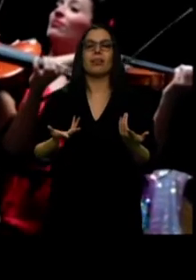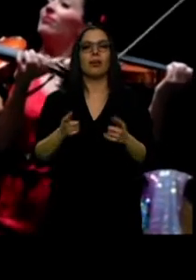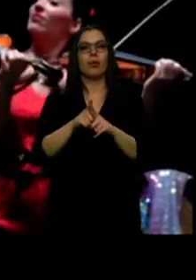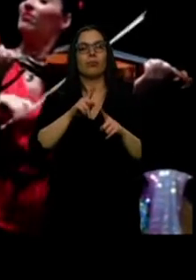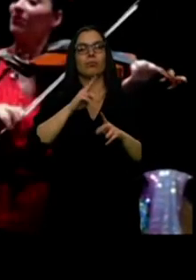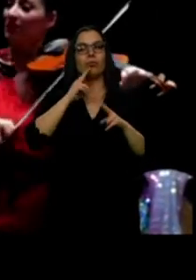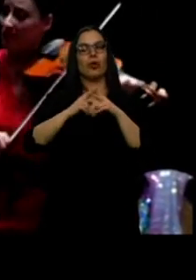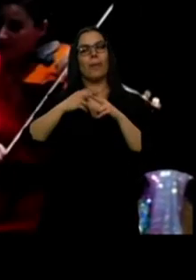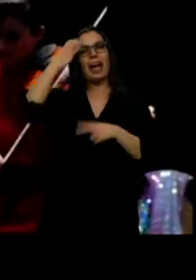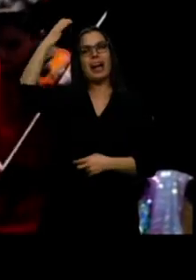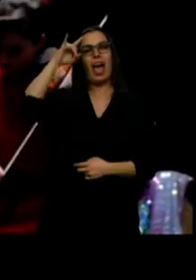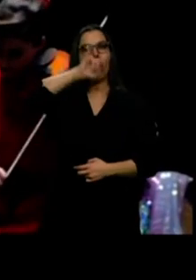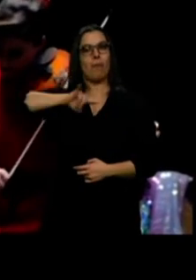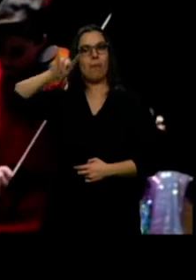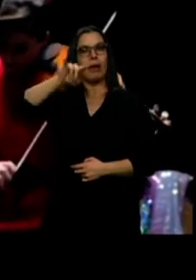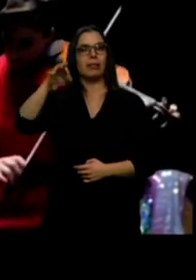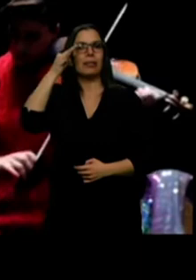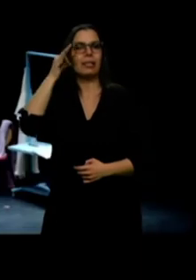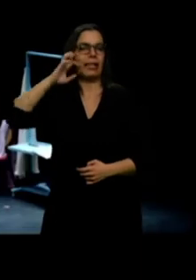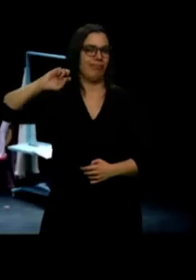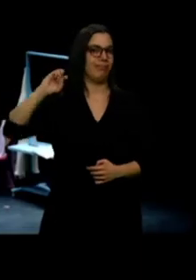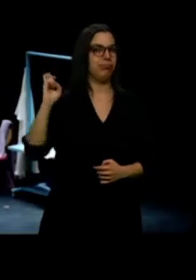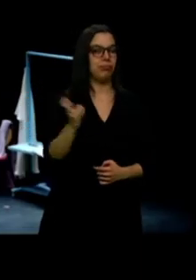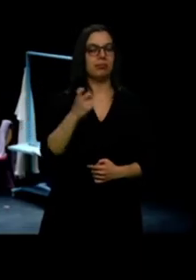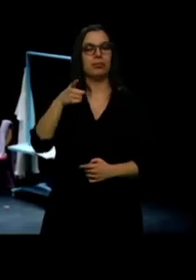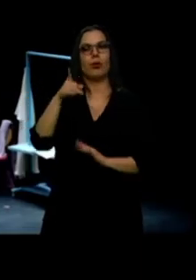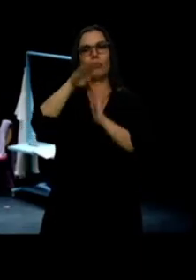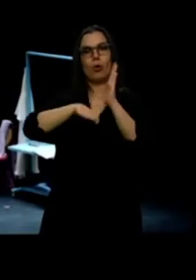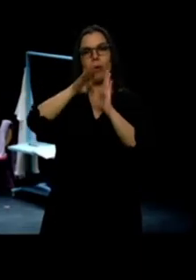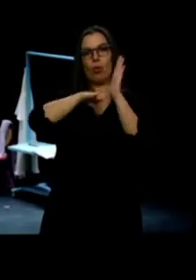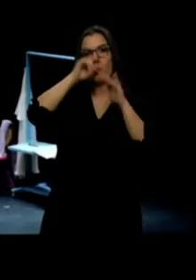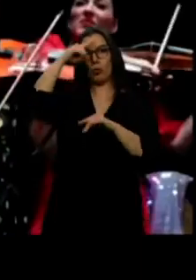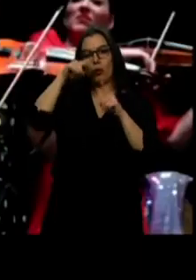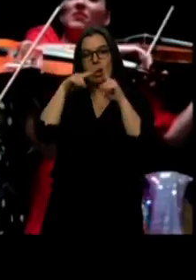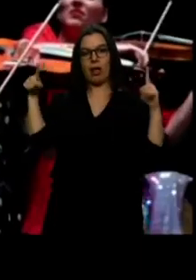teatrales que van a formar parte de la programación cultural segoviana del primer cuatrimestre de año.